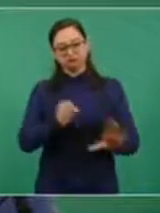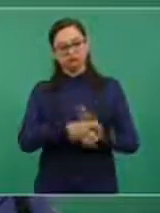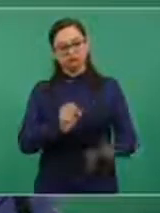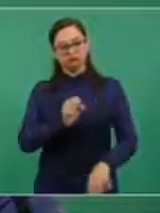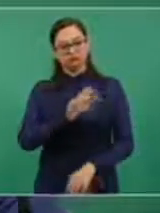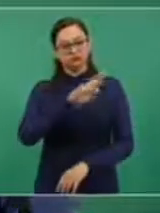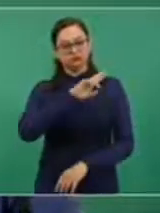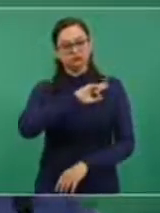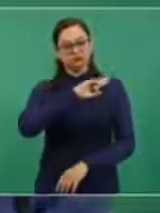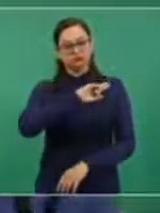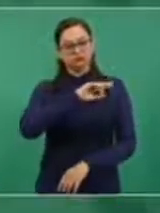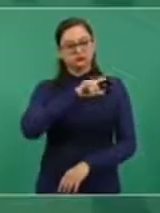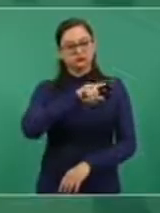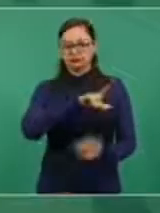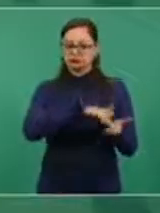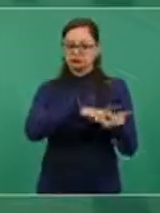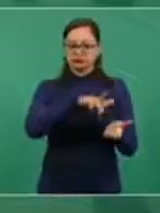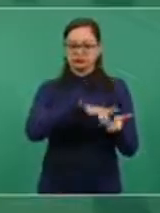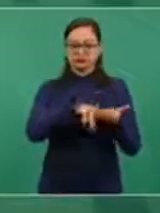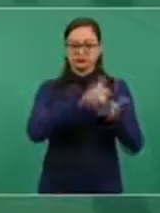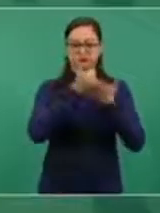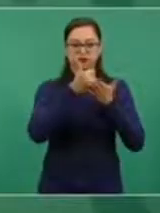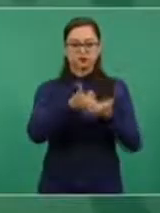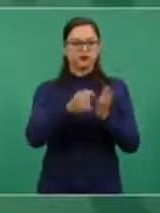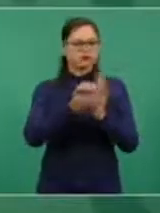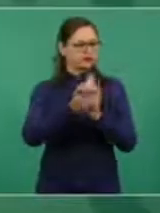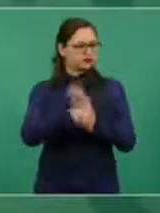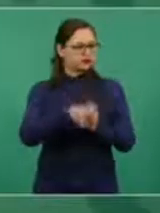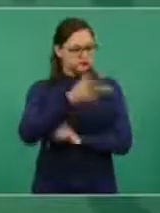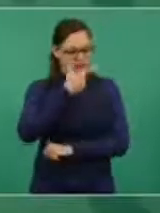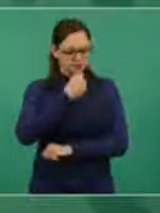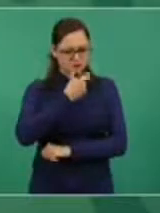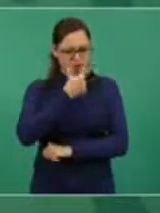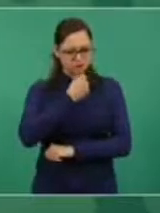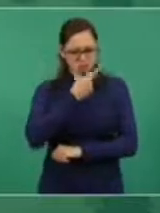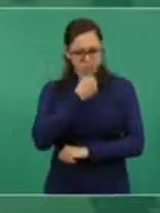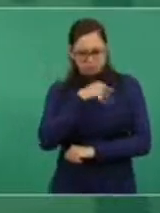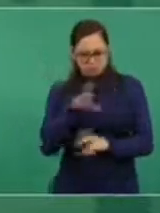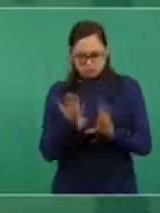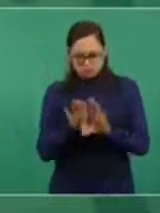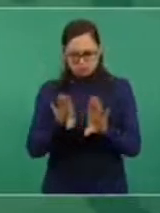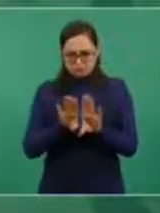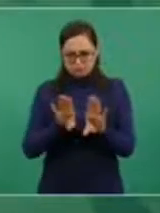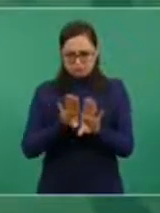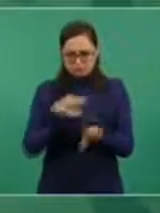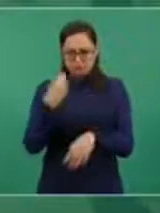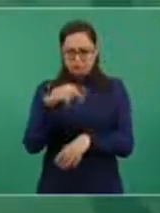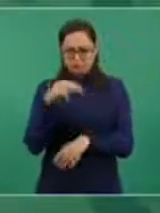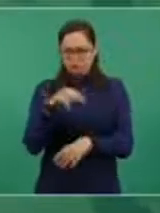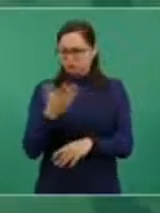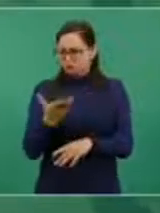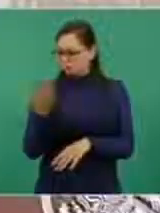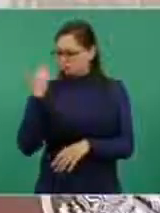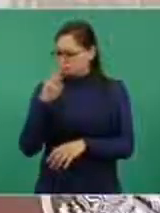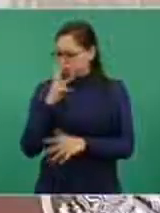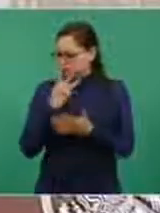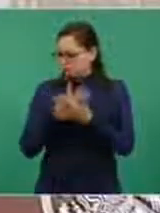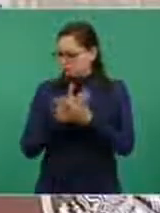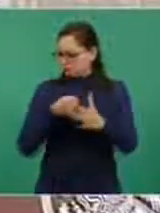como este señor que estuvo en la cárcel.